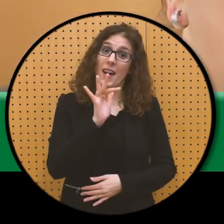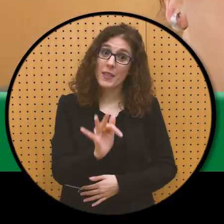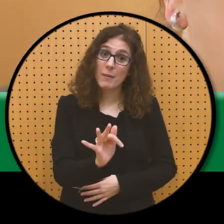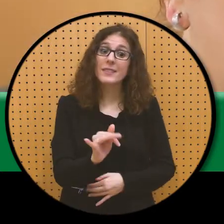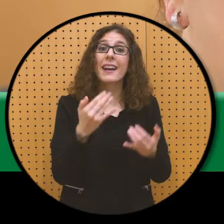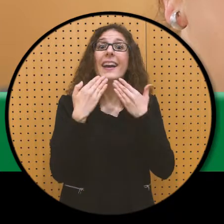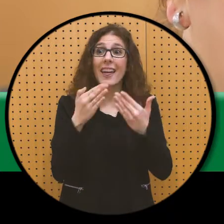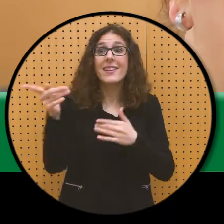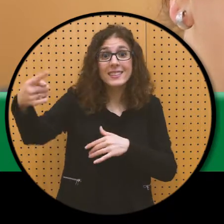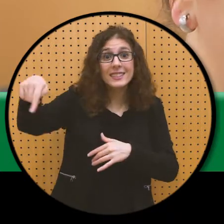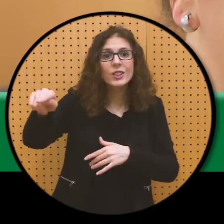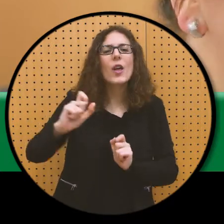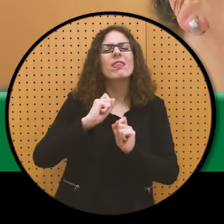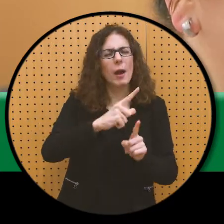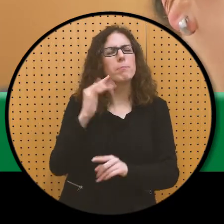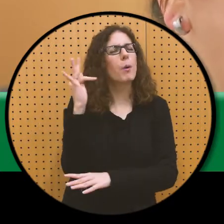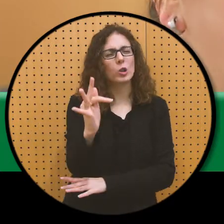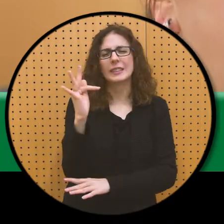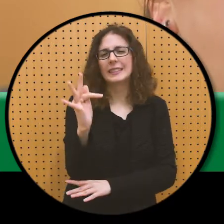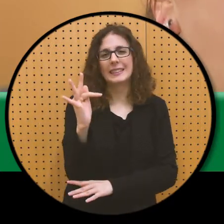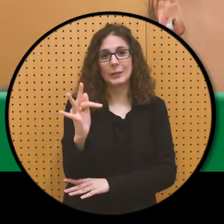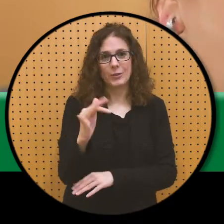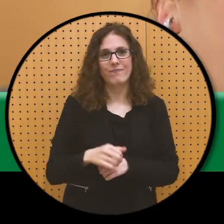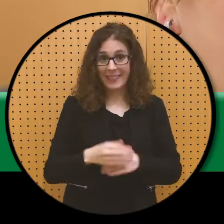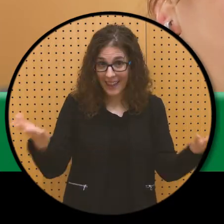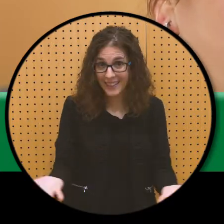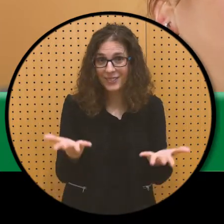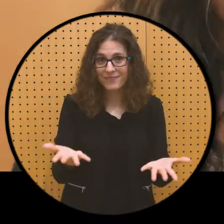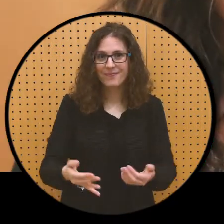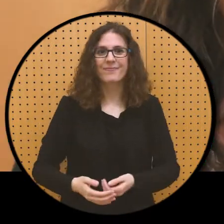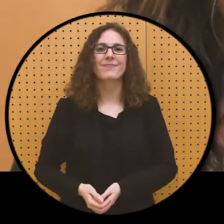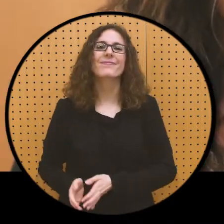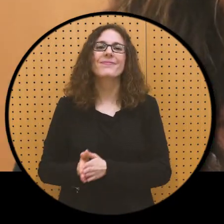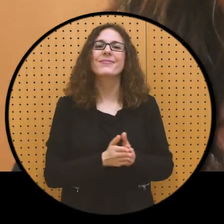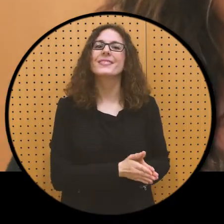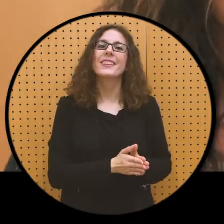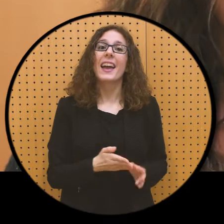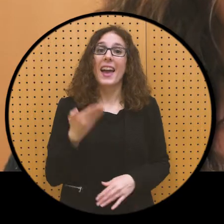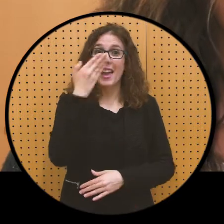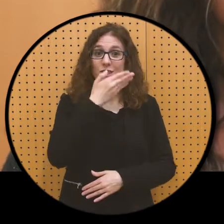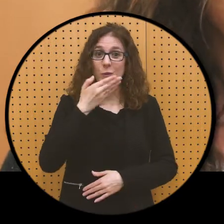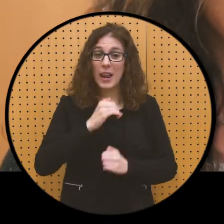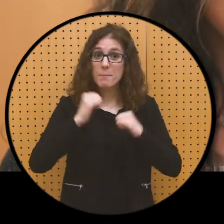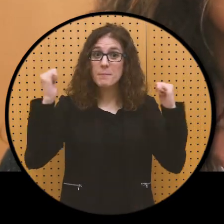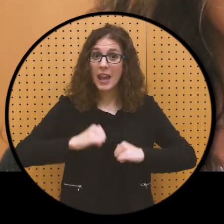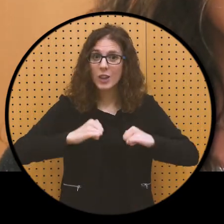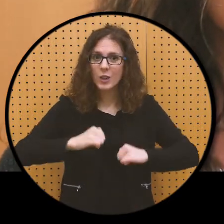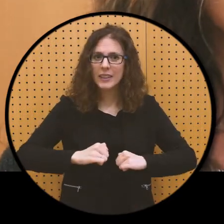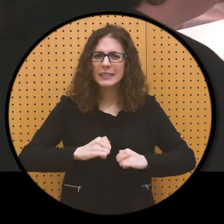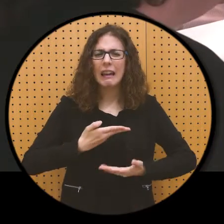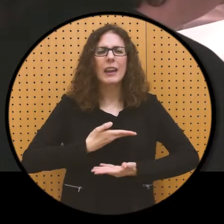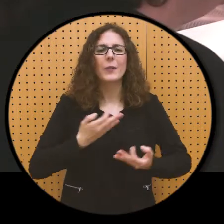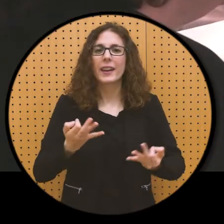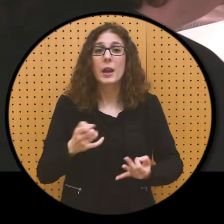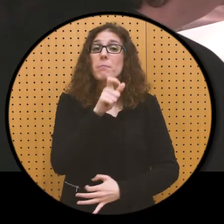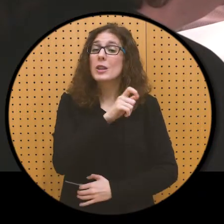haberatxagarria izan daitxekelako zuretzat. Animas aitez. La Escuela de Mayores contribuye a que las personas mayores